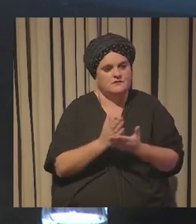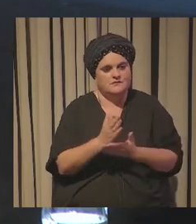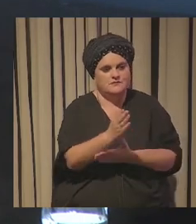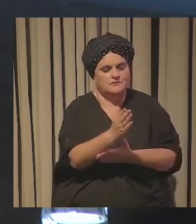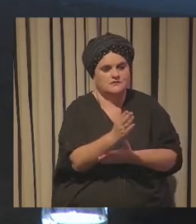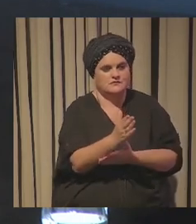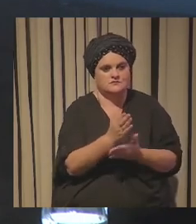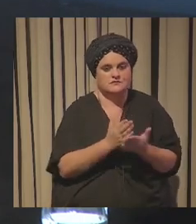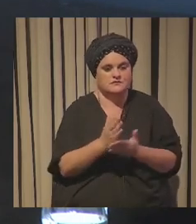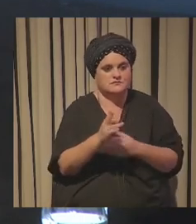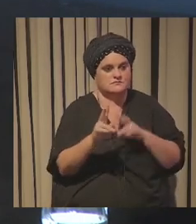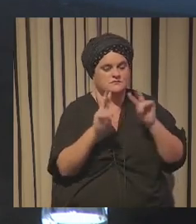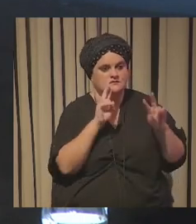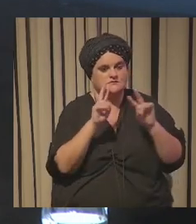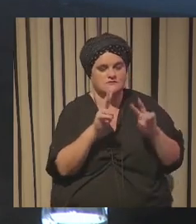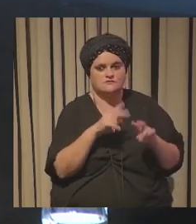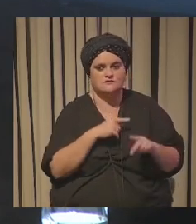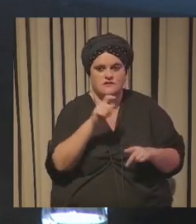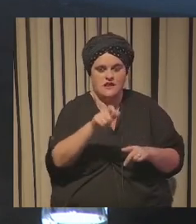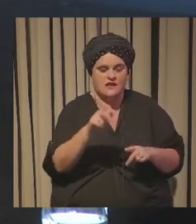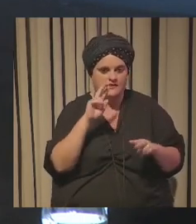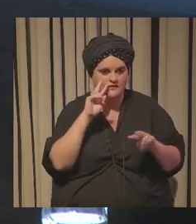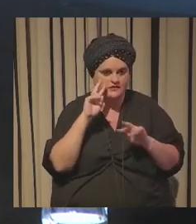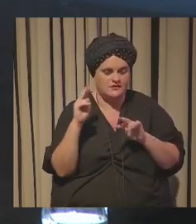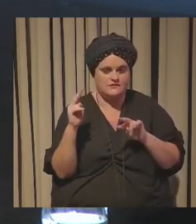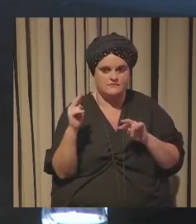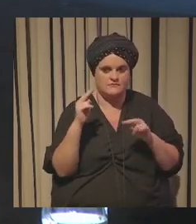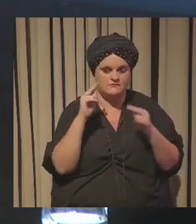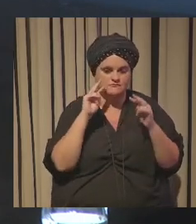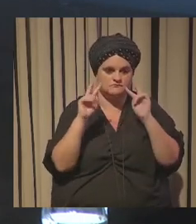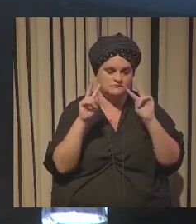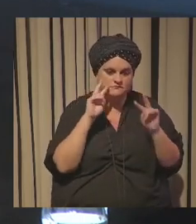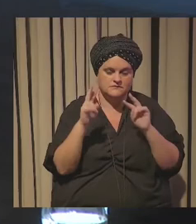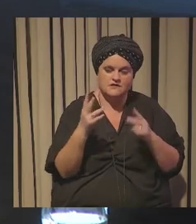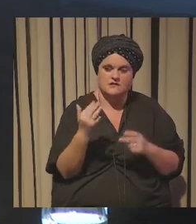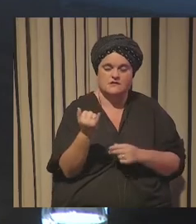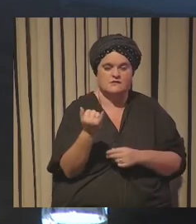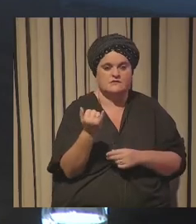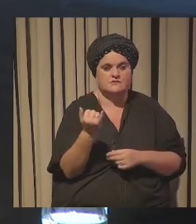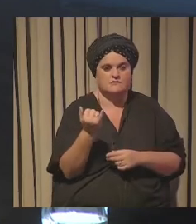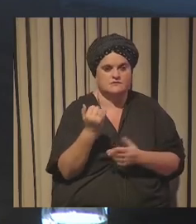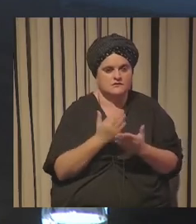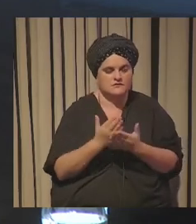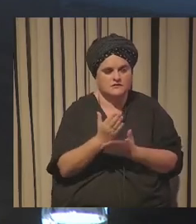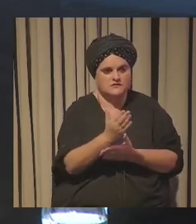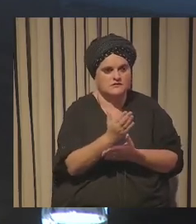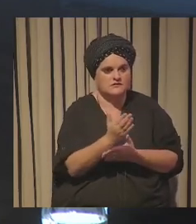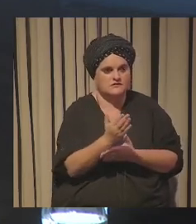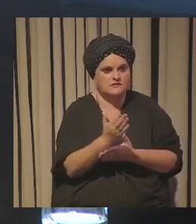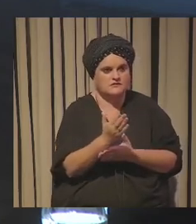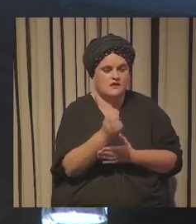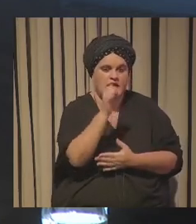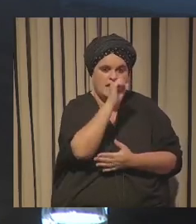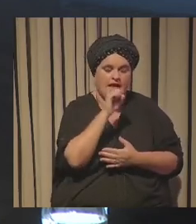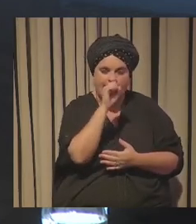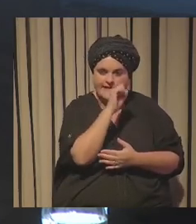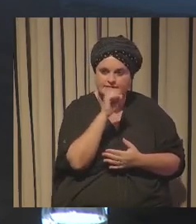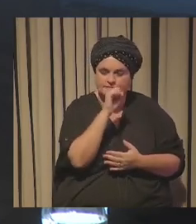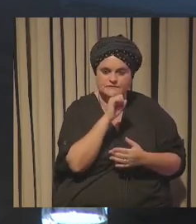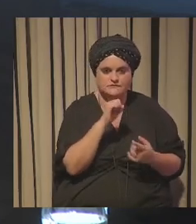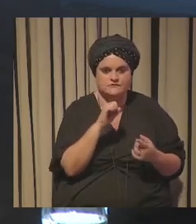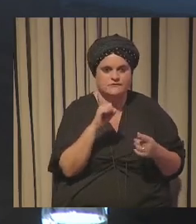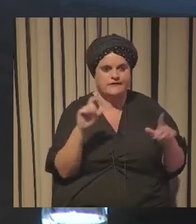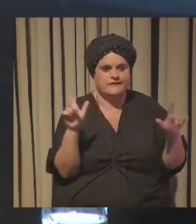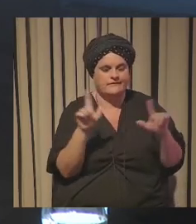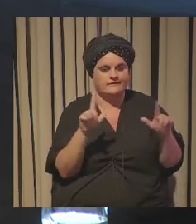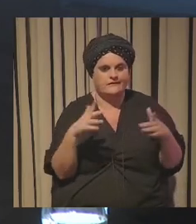visible que yo creo que los espectadores también se dan cuenta de repente la tendencia es los talent shows de cantar y todas las cadenas